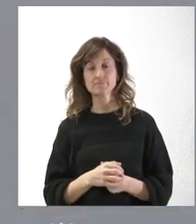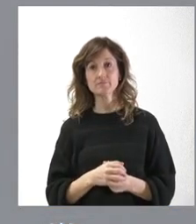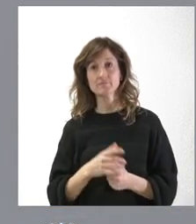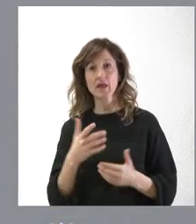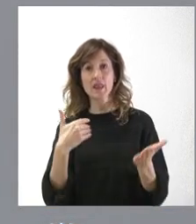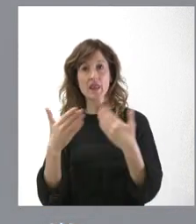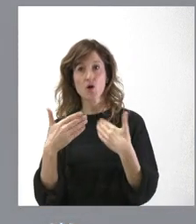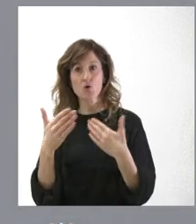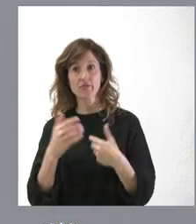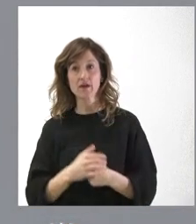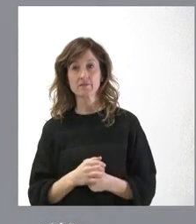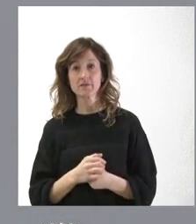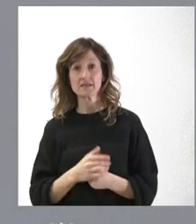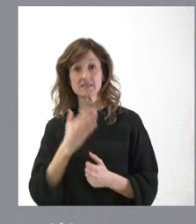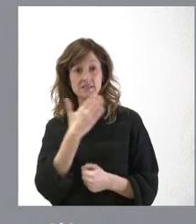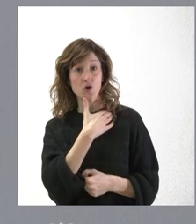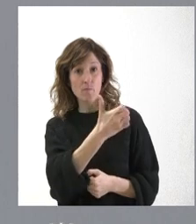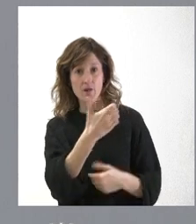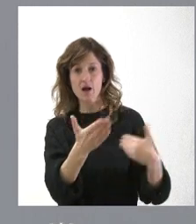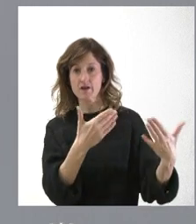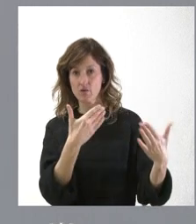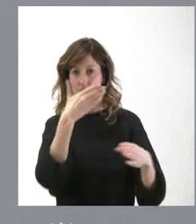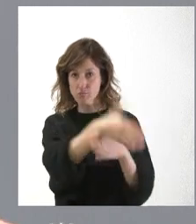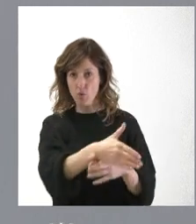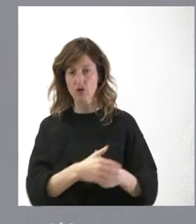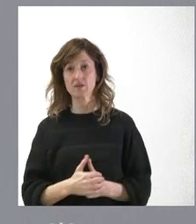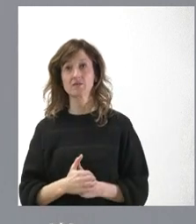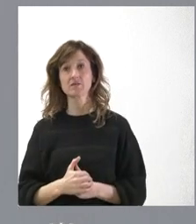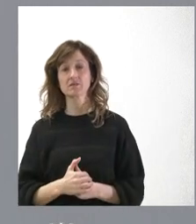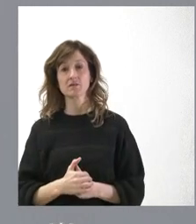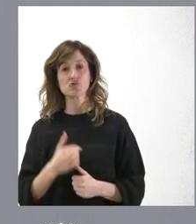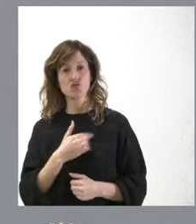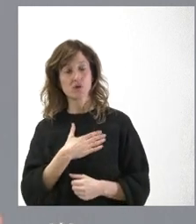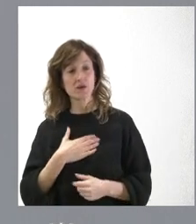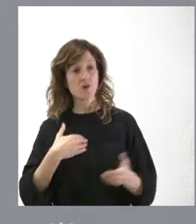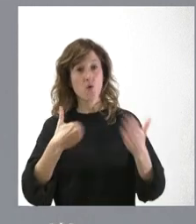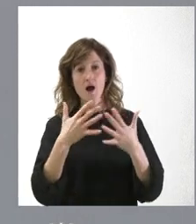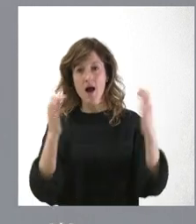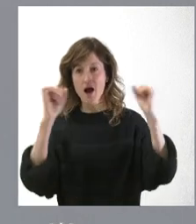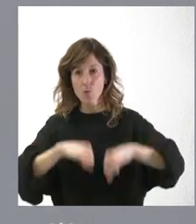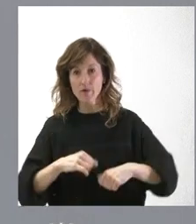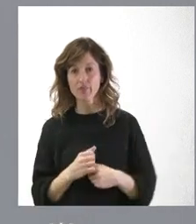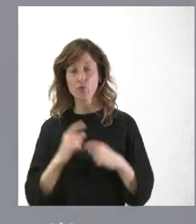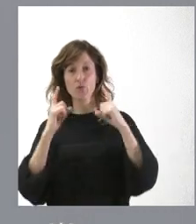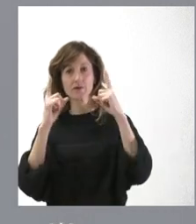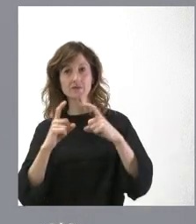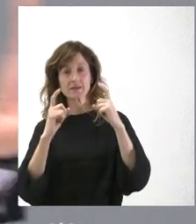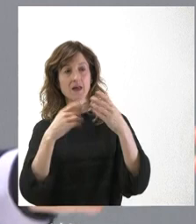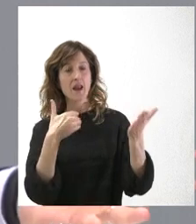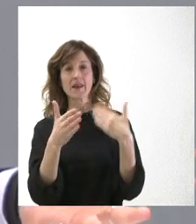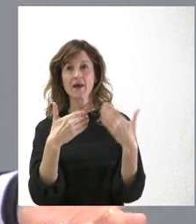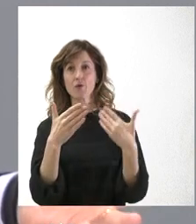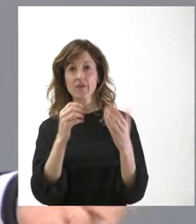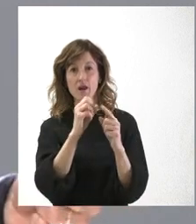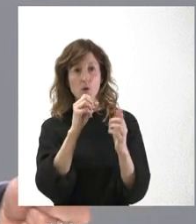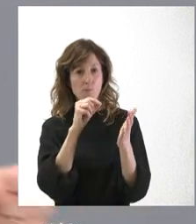y, por tanto, si se nos convoca, iríamos. Es que esta es la voluntad nuestra, llegar a acuerdos, intentar ir a poder negociar. Este es uno de los